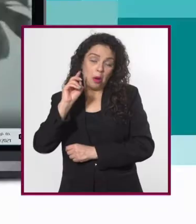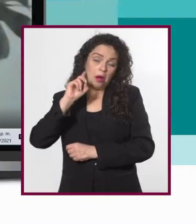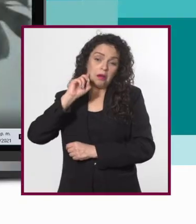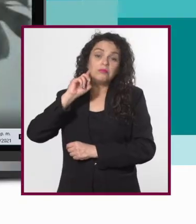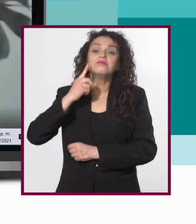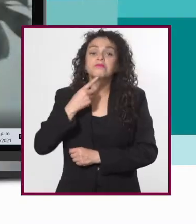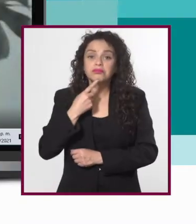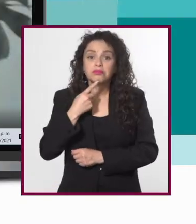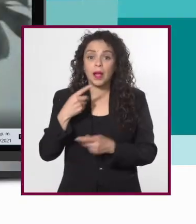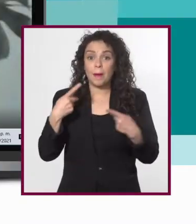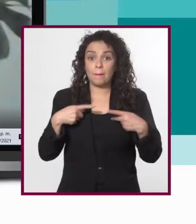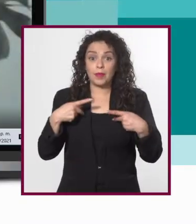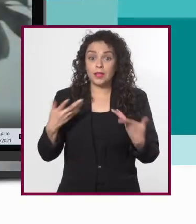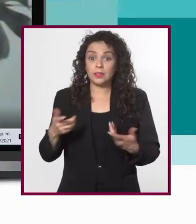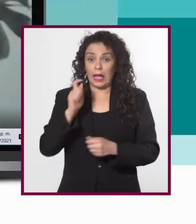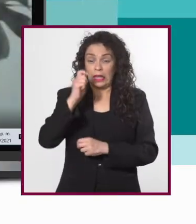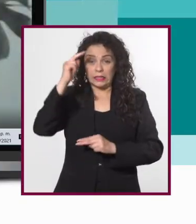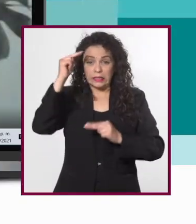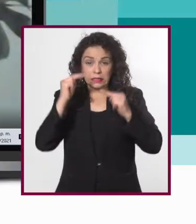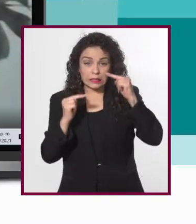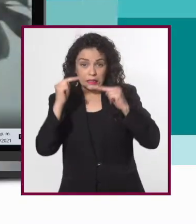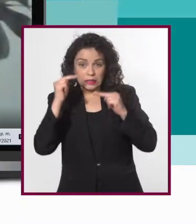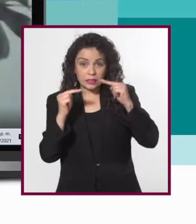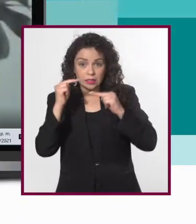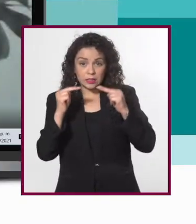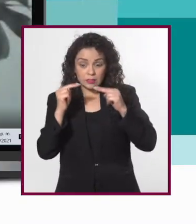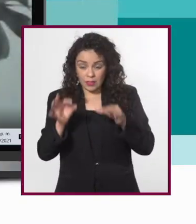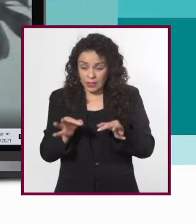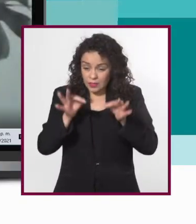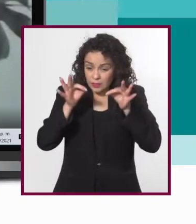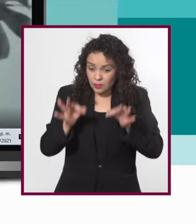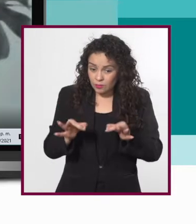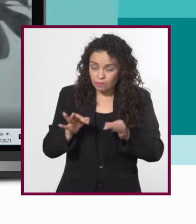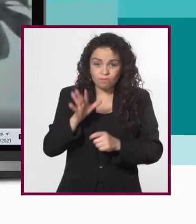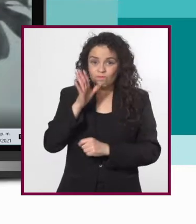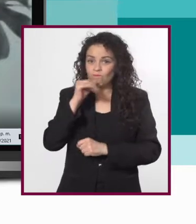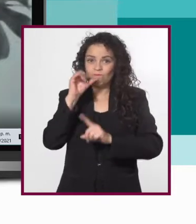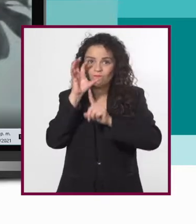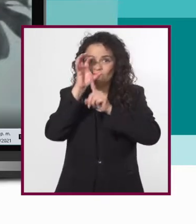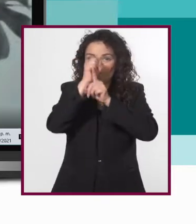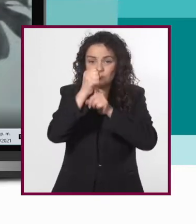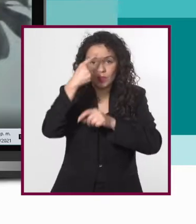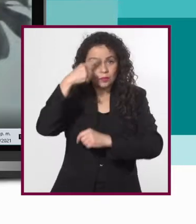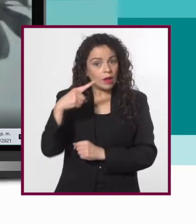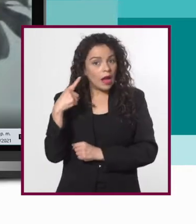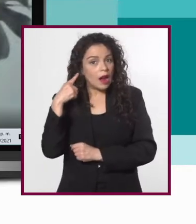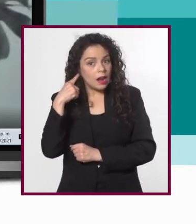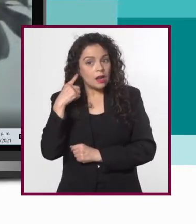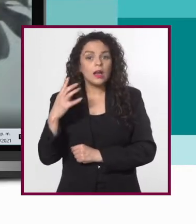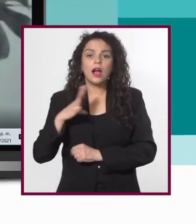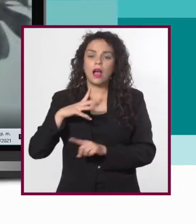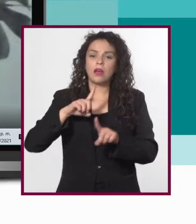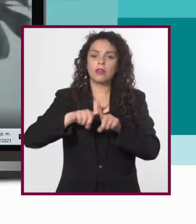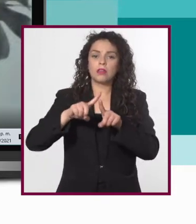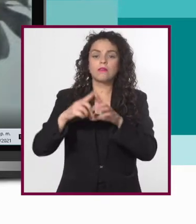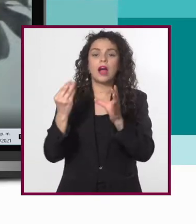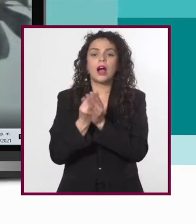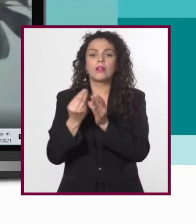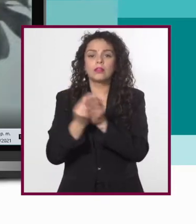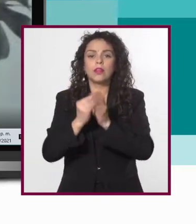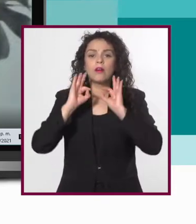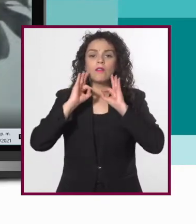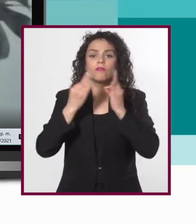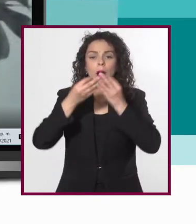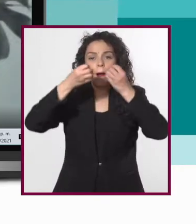es una persona que no alcanza los niveles adecuados de audición. Y hay diferentes tipos